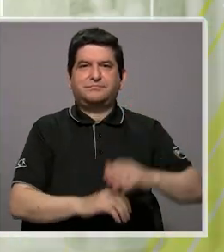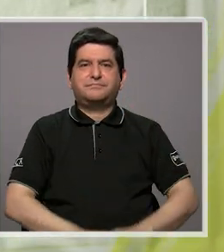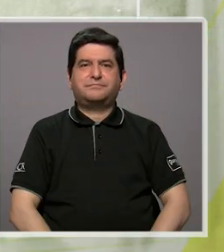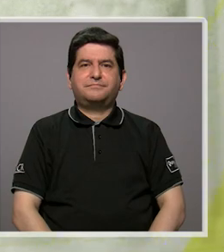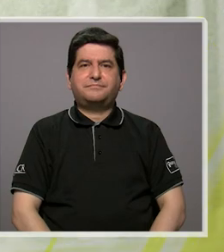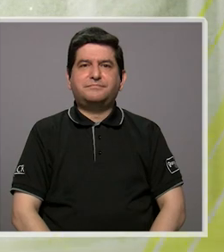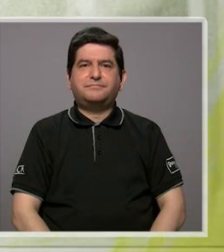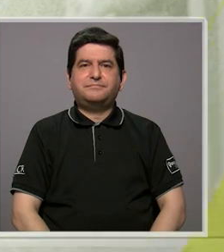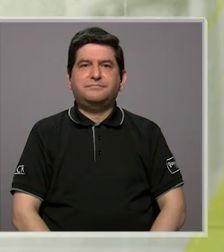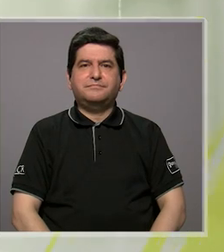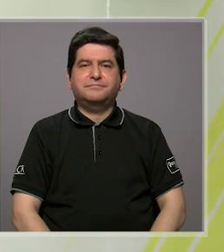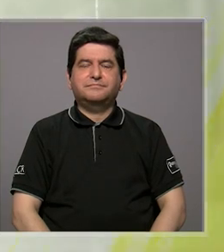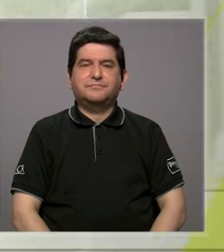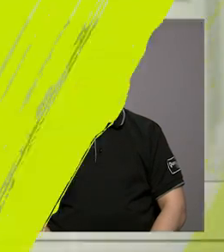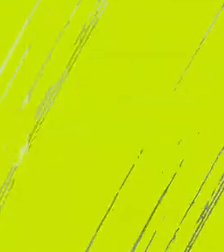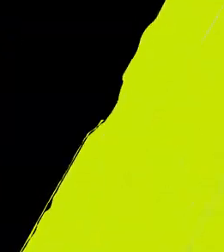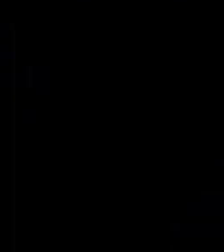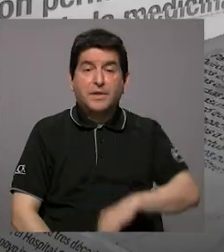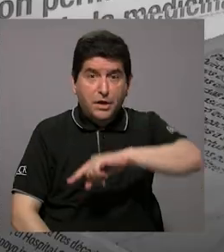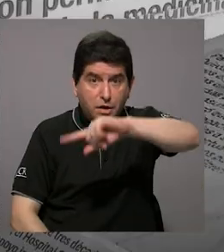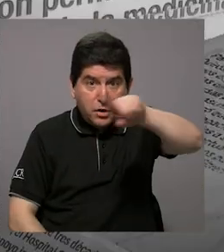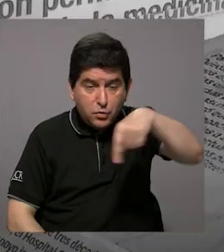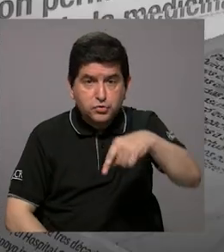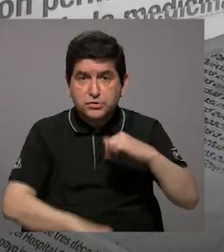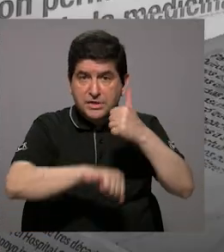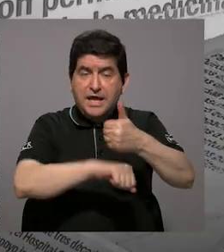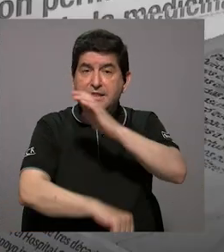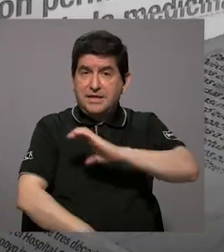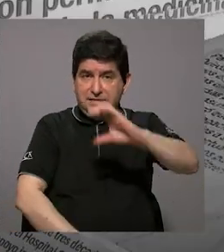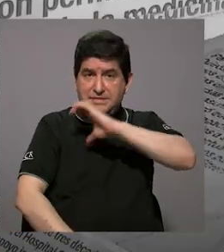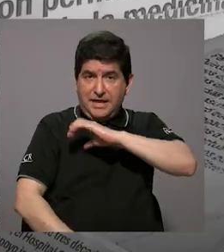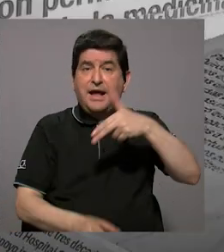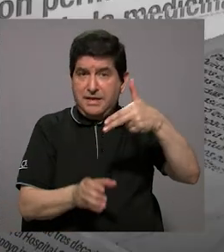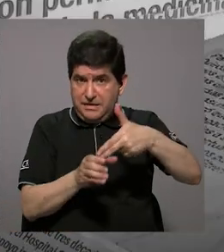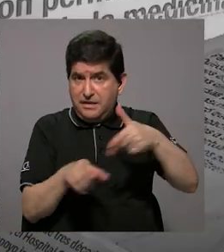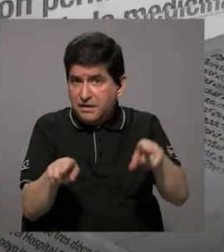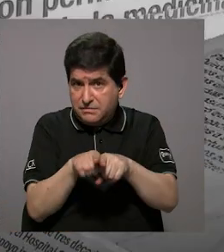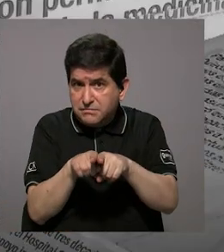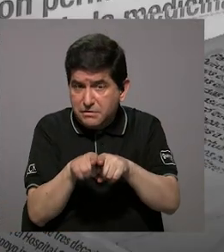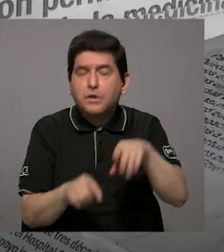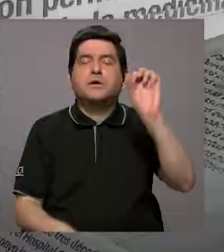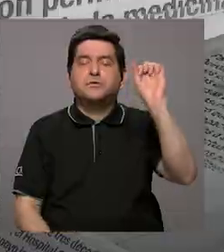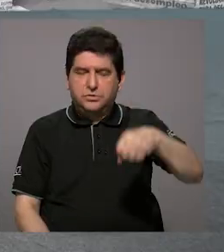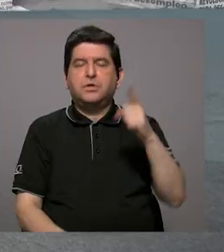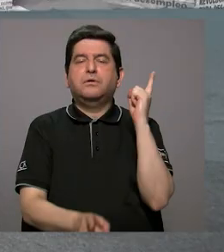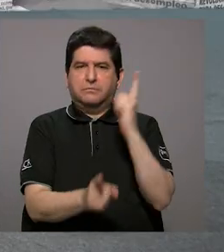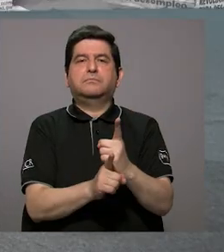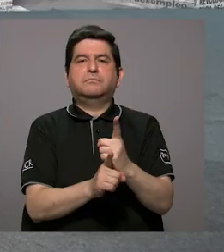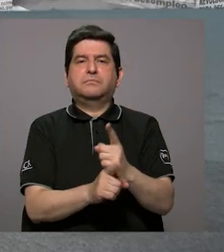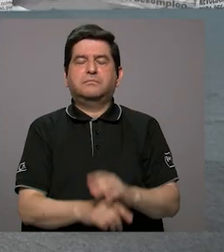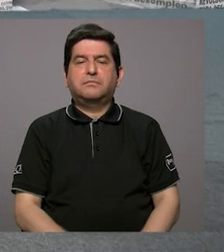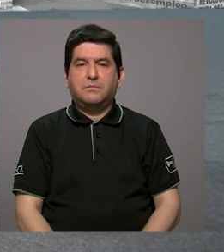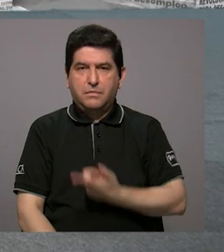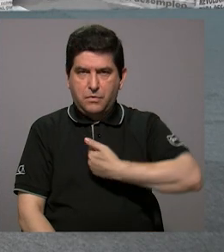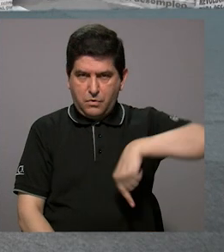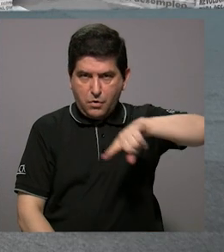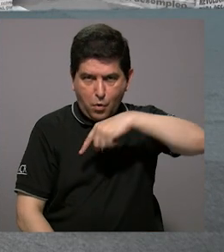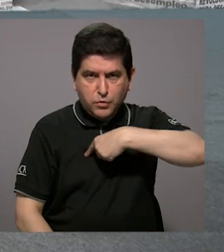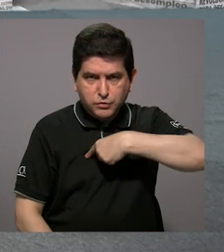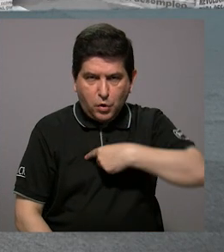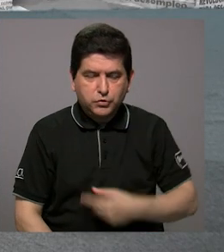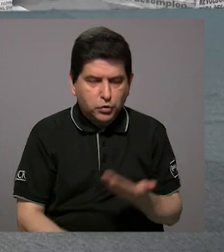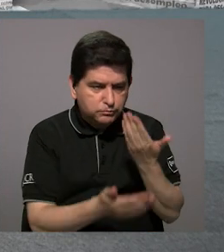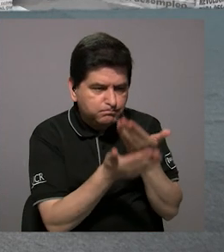hidrocarburos. Porque ustedes determinan la calidad también de los combustibles. Correcto. Nosotros